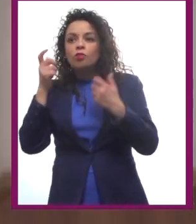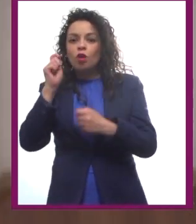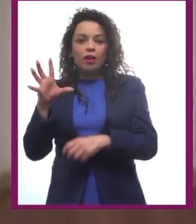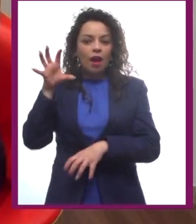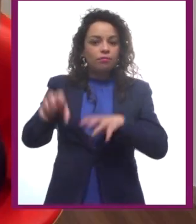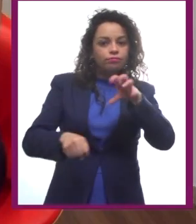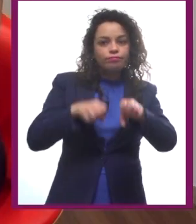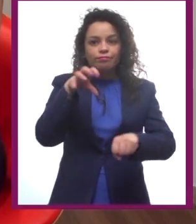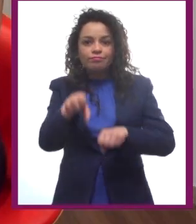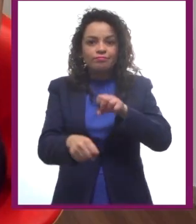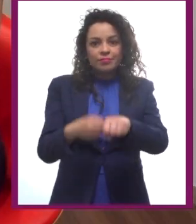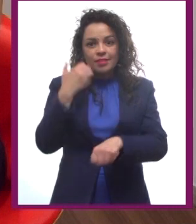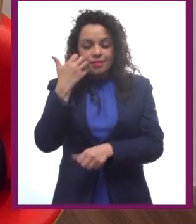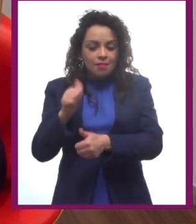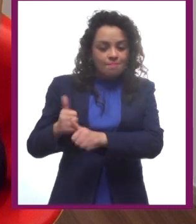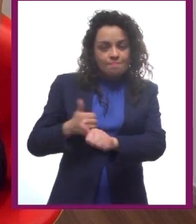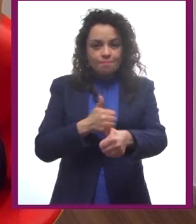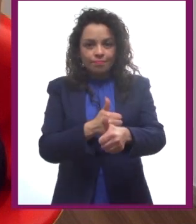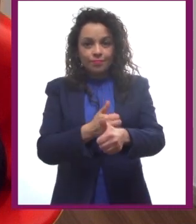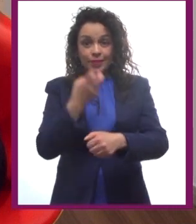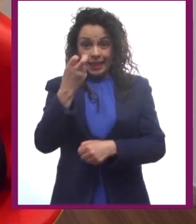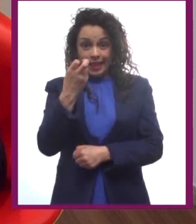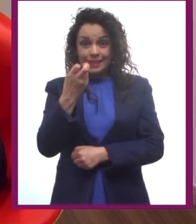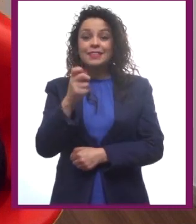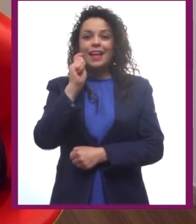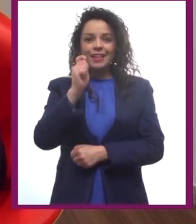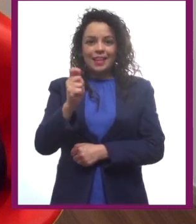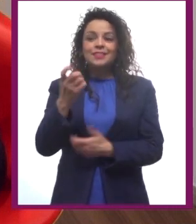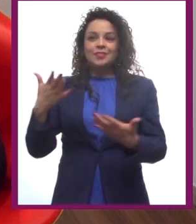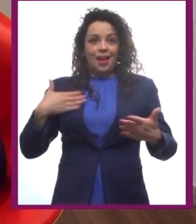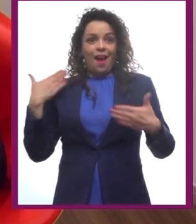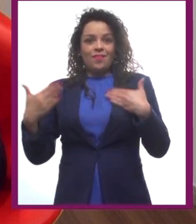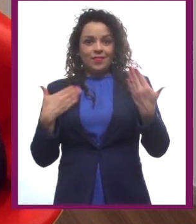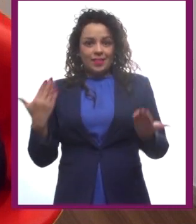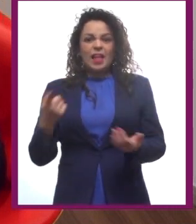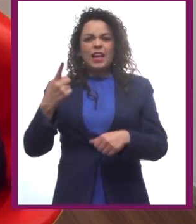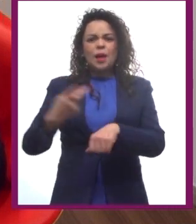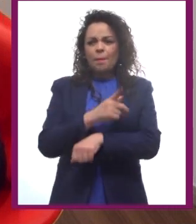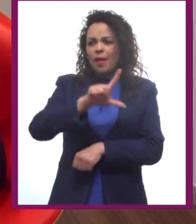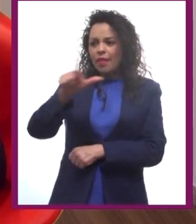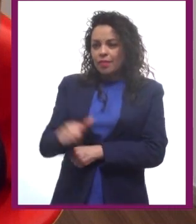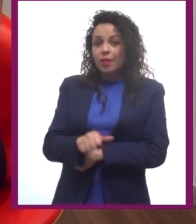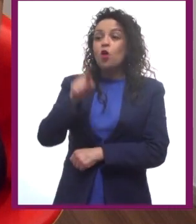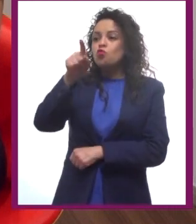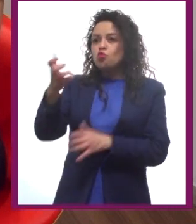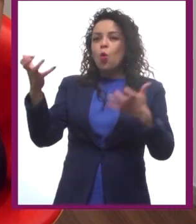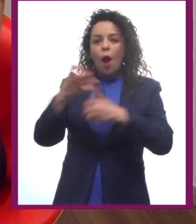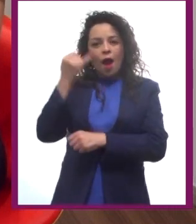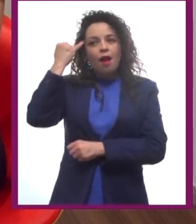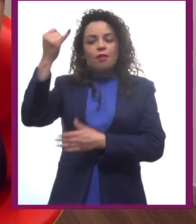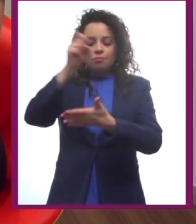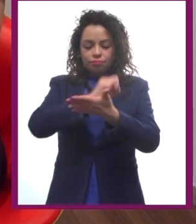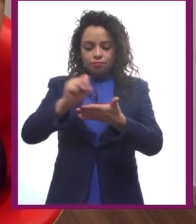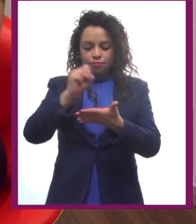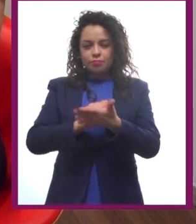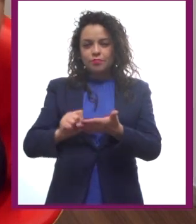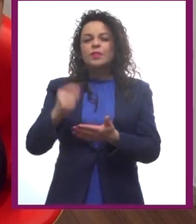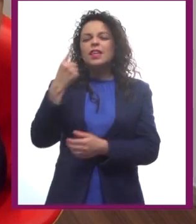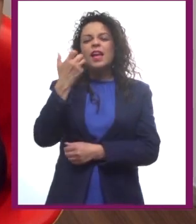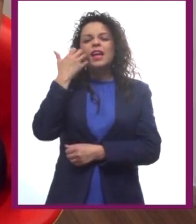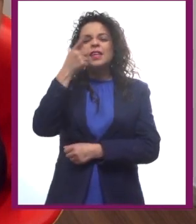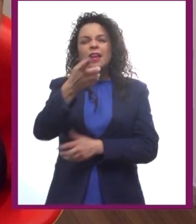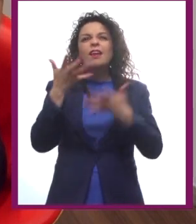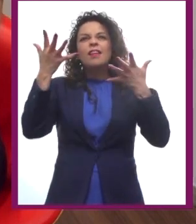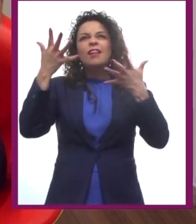el llamado a la aventura. ¿Qué pasa después? Eso les toca descubrirlo en casa. Escriban lo que les gustaría que sucediera. Las